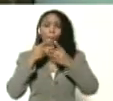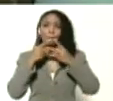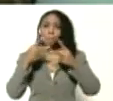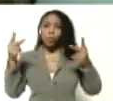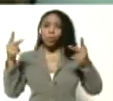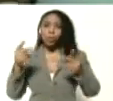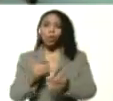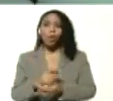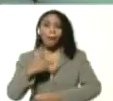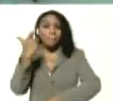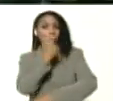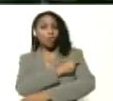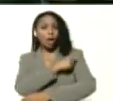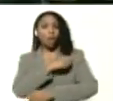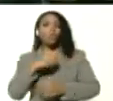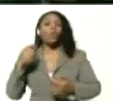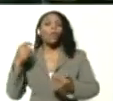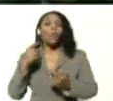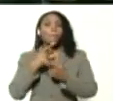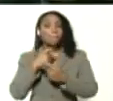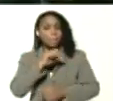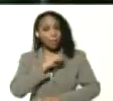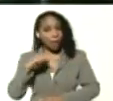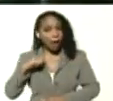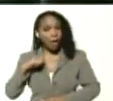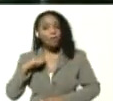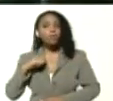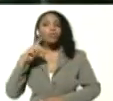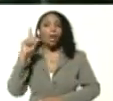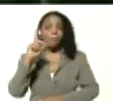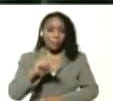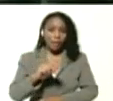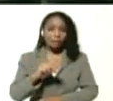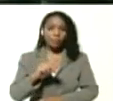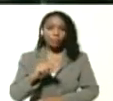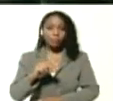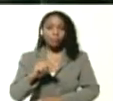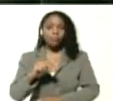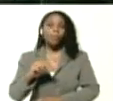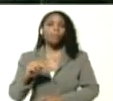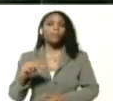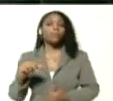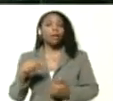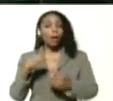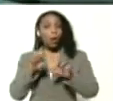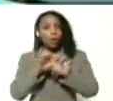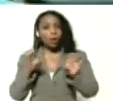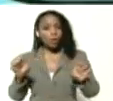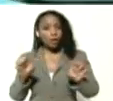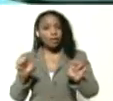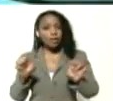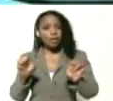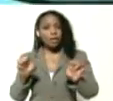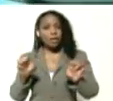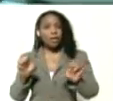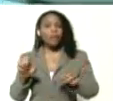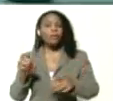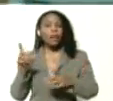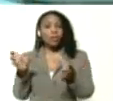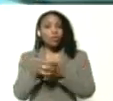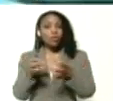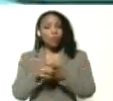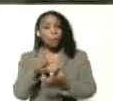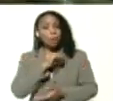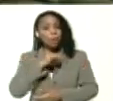vacunando en privados, estamos vacunando también a los educadores y educadoras del sector